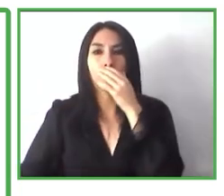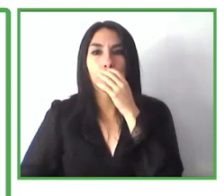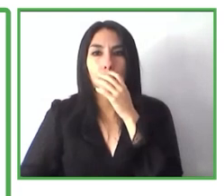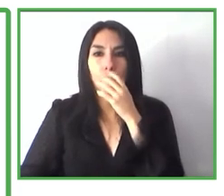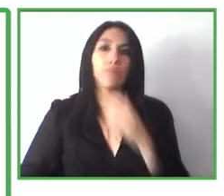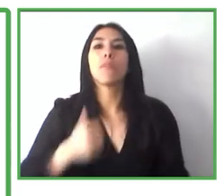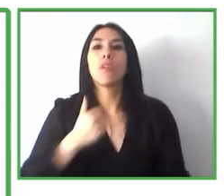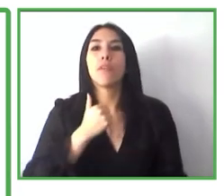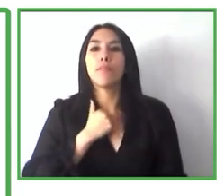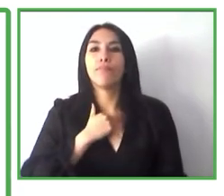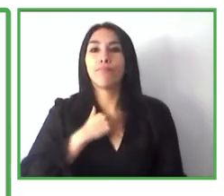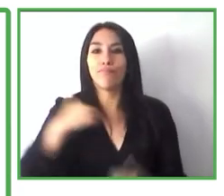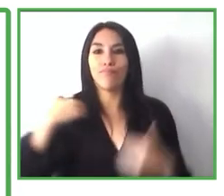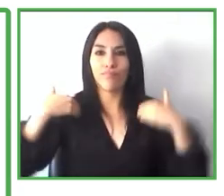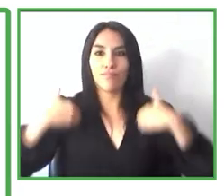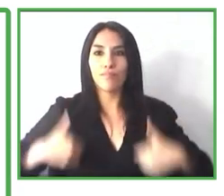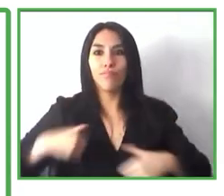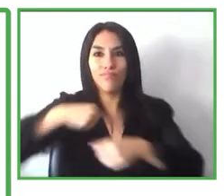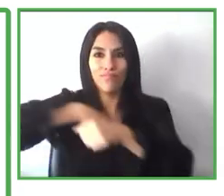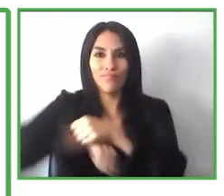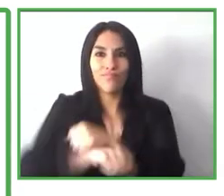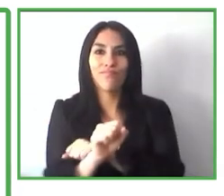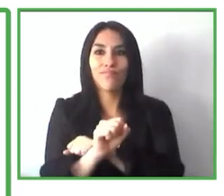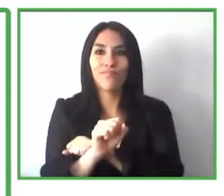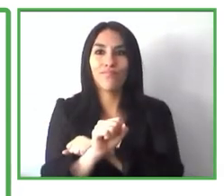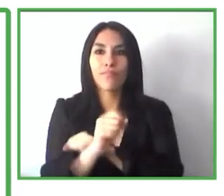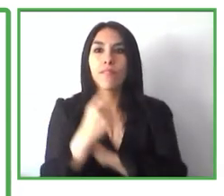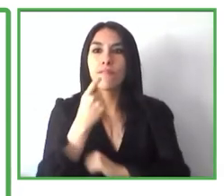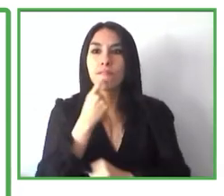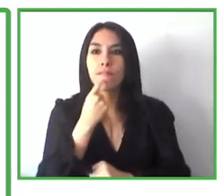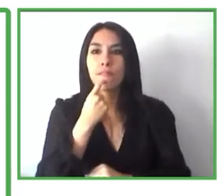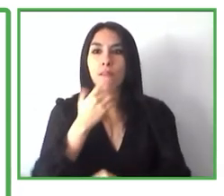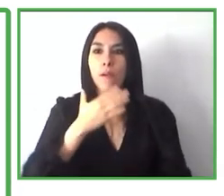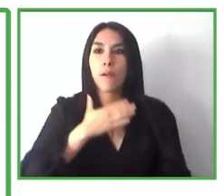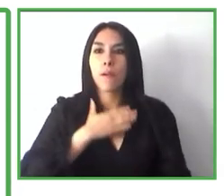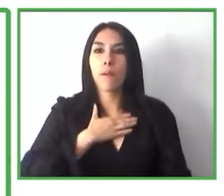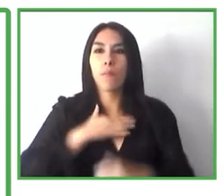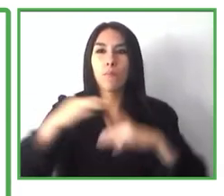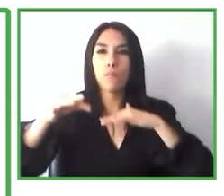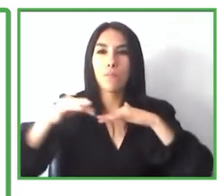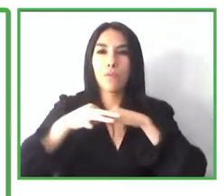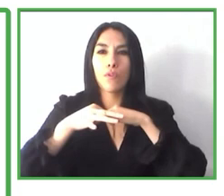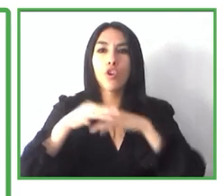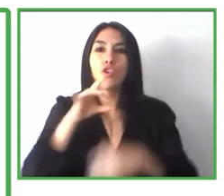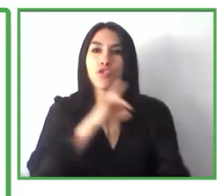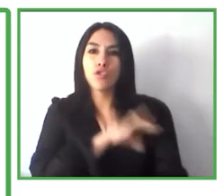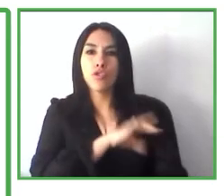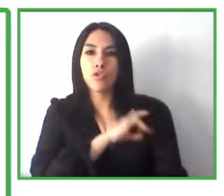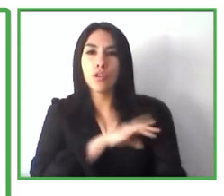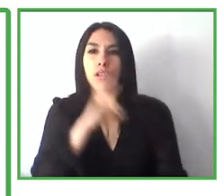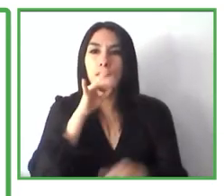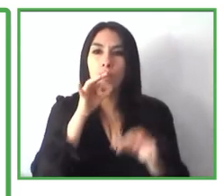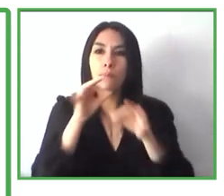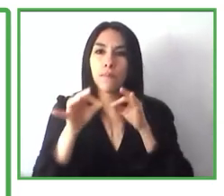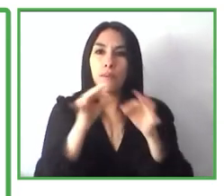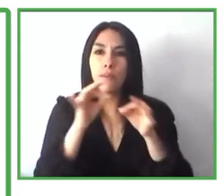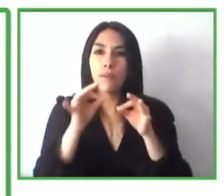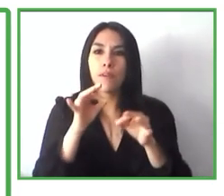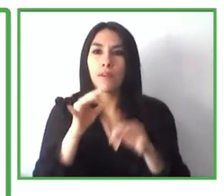es chileno y por eso hablo castellano. Pido disculpas si digo algo incorrecto, pero no es mi idioma materno.